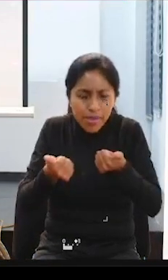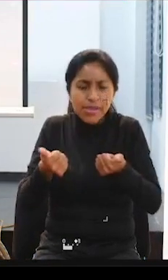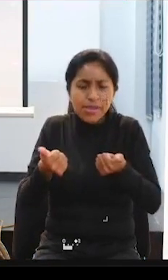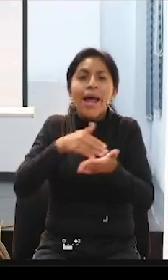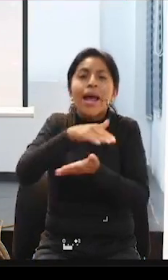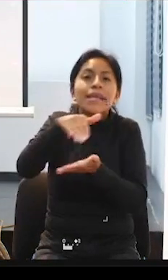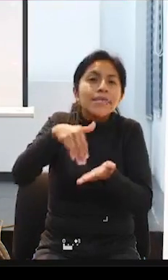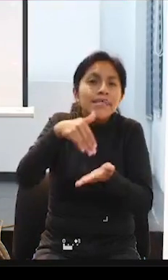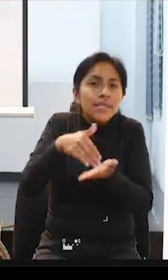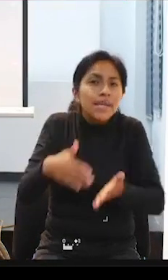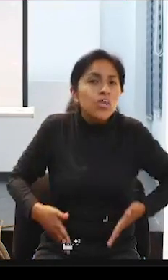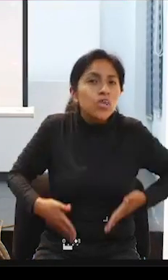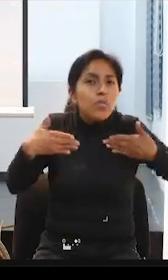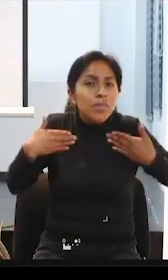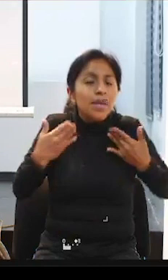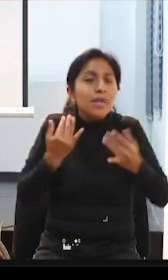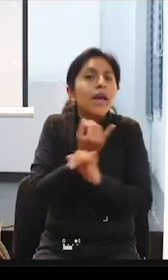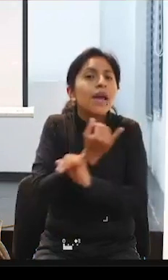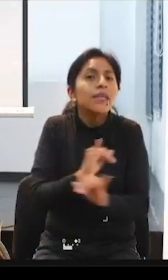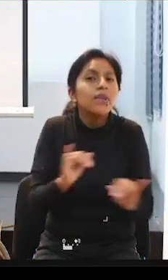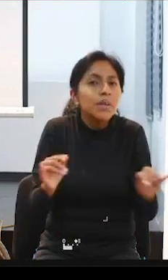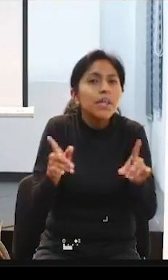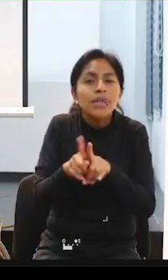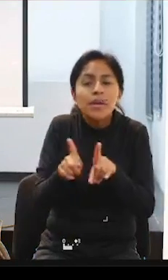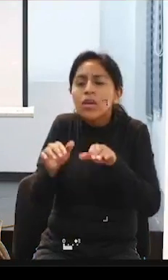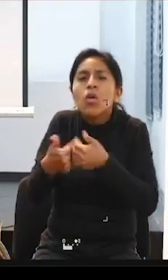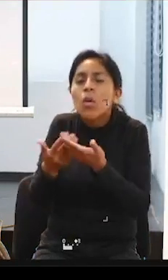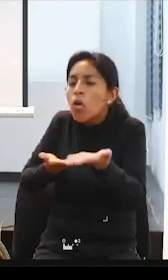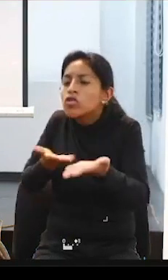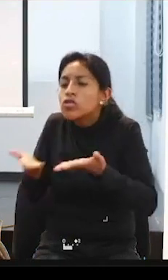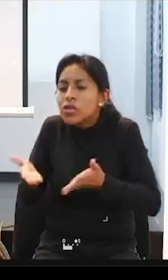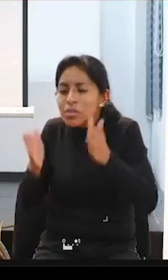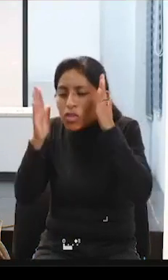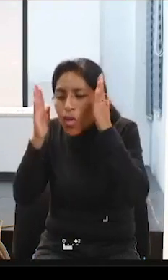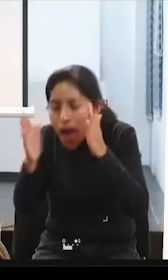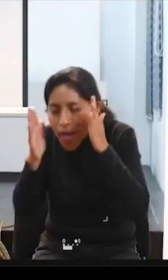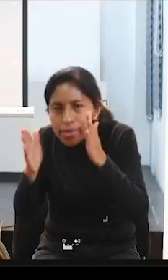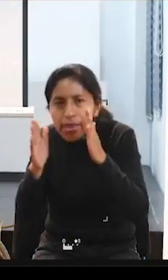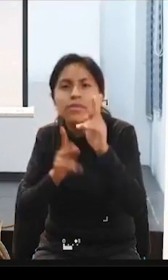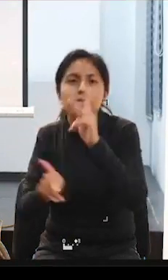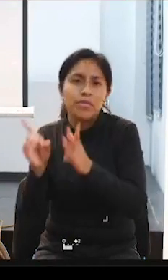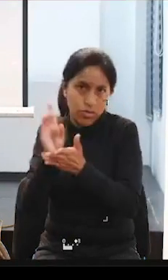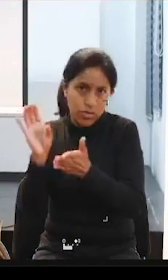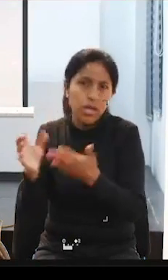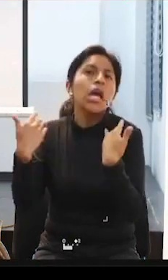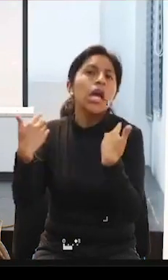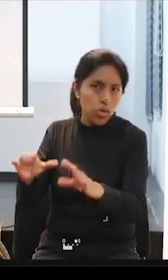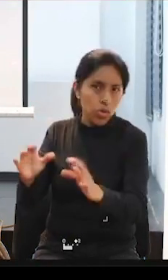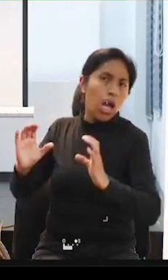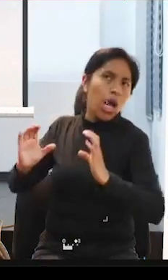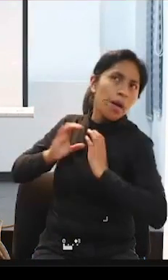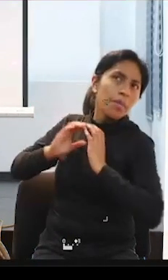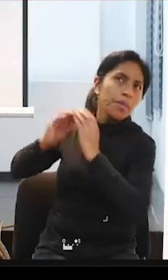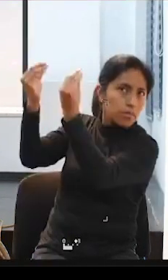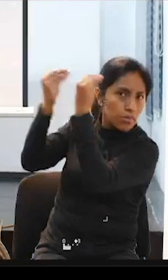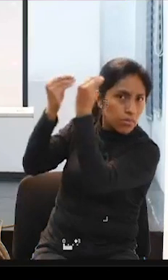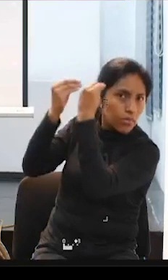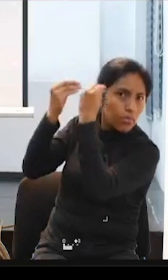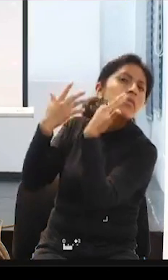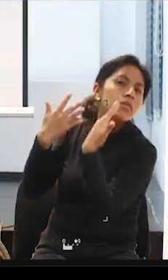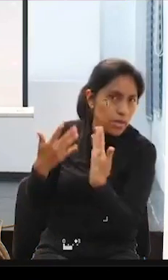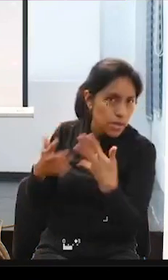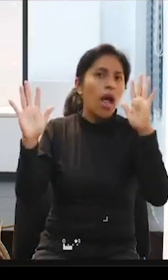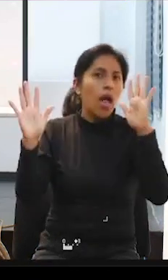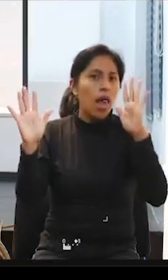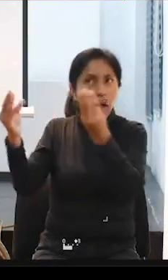sistema del servicio de asistencia personal. Entonces, todo ese proceso, esa capacitación que lo hemos recibido, ya los hemos